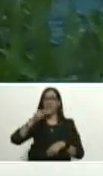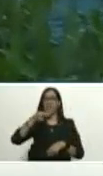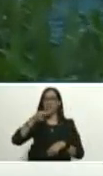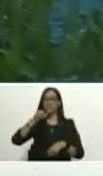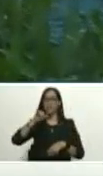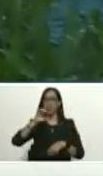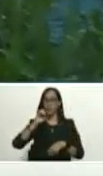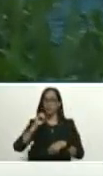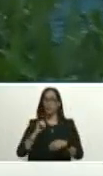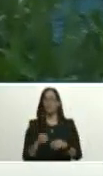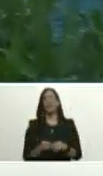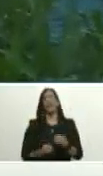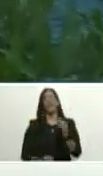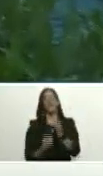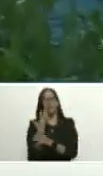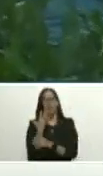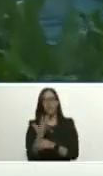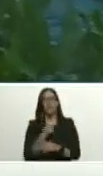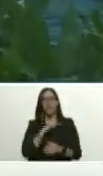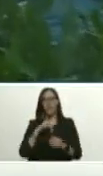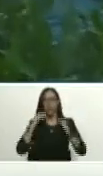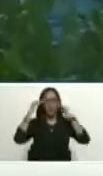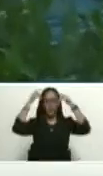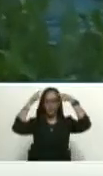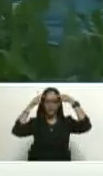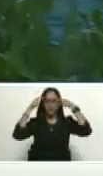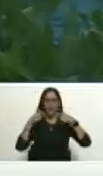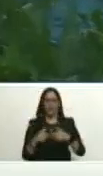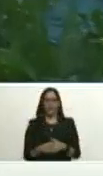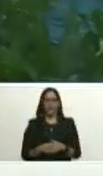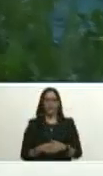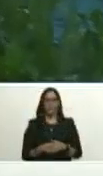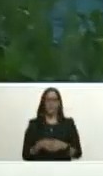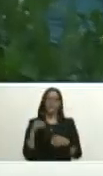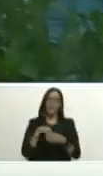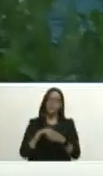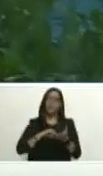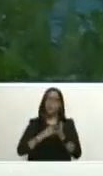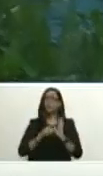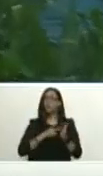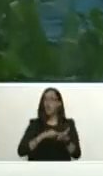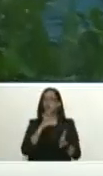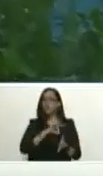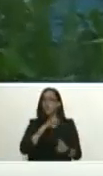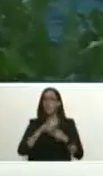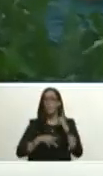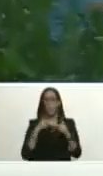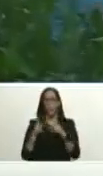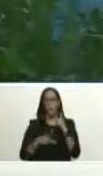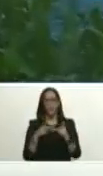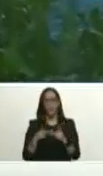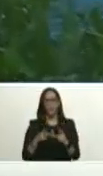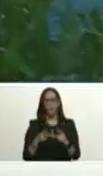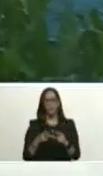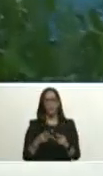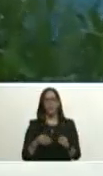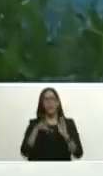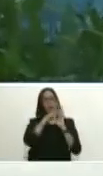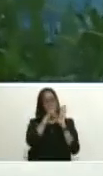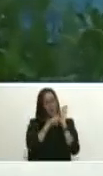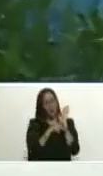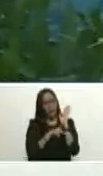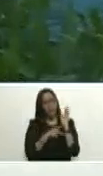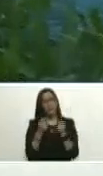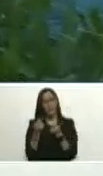fundada por nuestro comandante Hugo Chávez dentro del concepto del socialismo productivo agenda económica